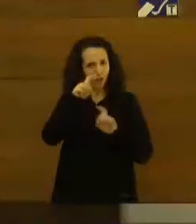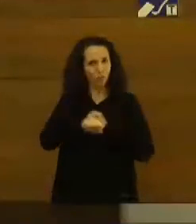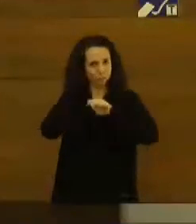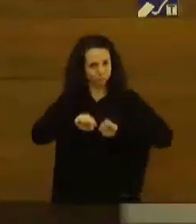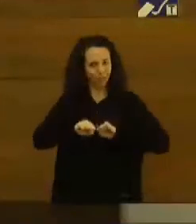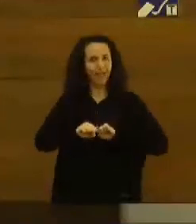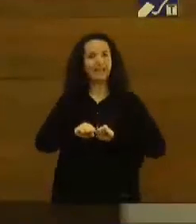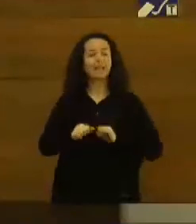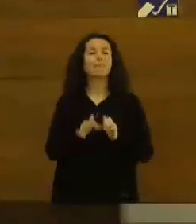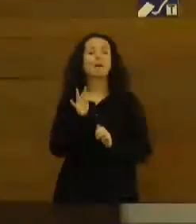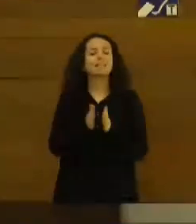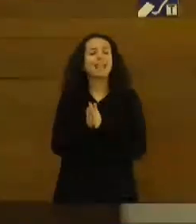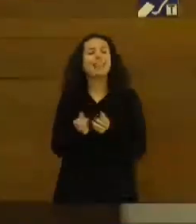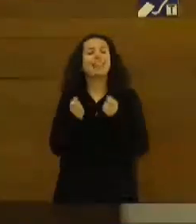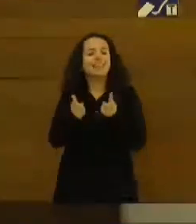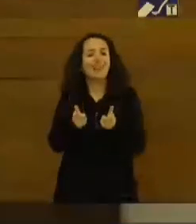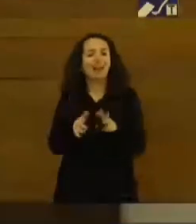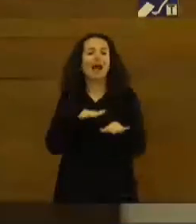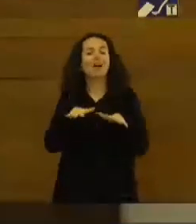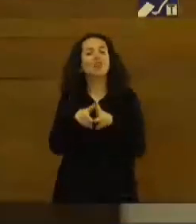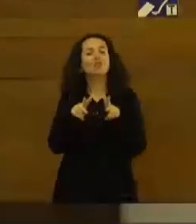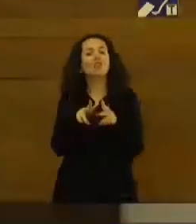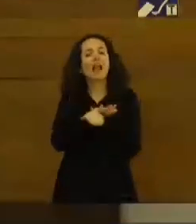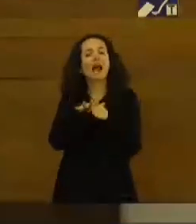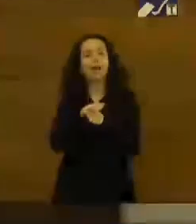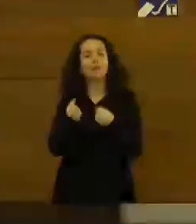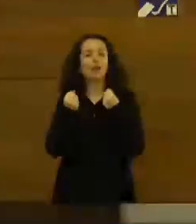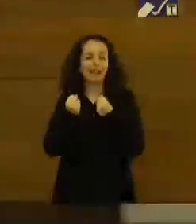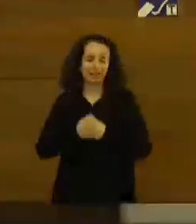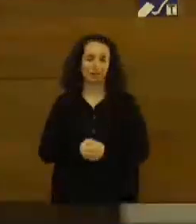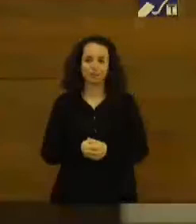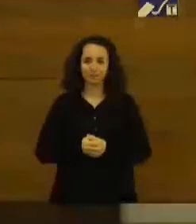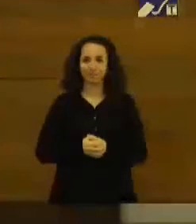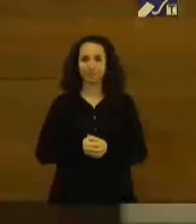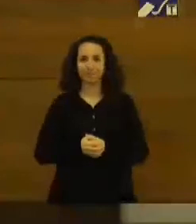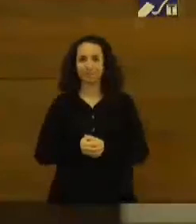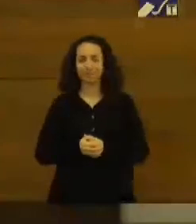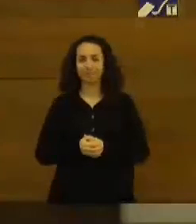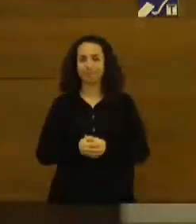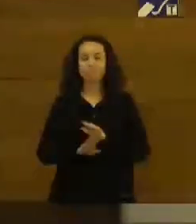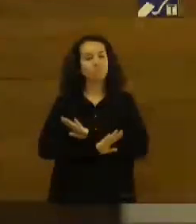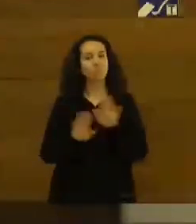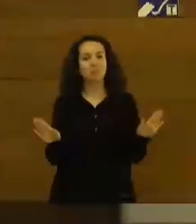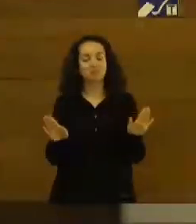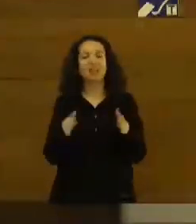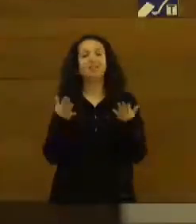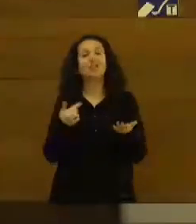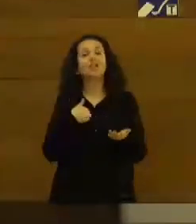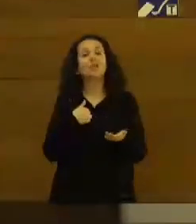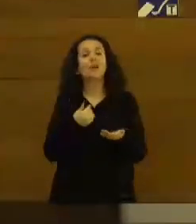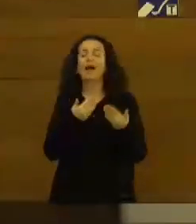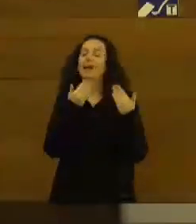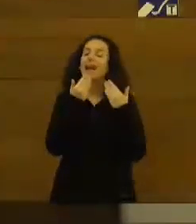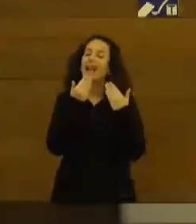tiempo incentivando la acción social en el ámbito energético yo ya solo además de reiterar mis